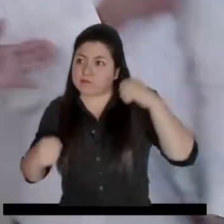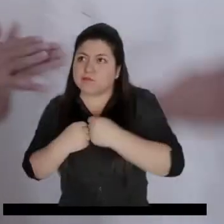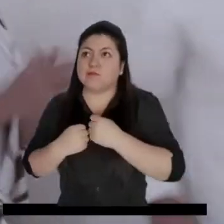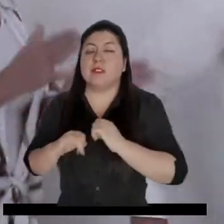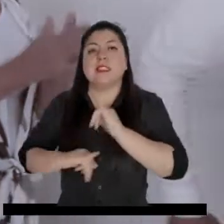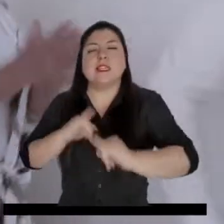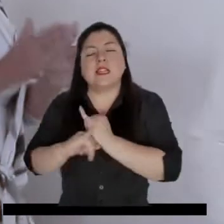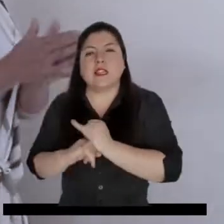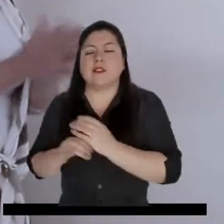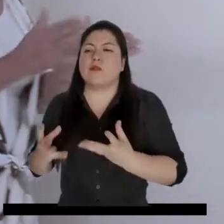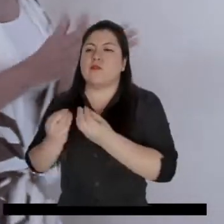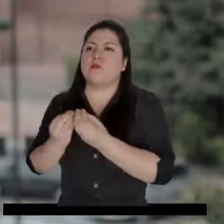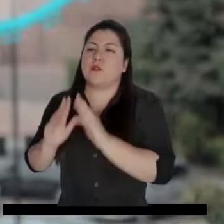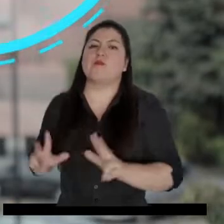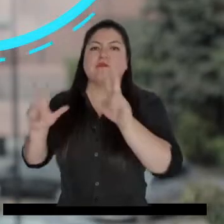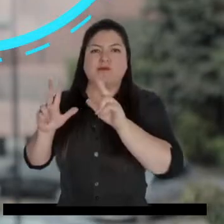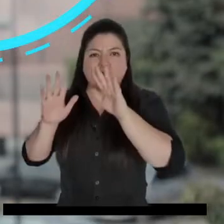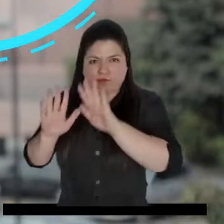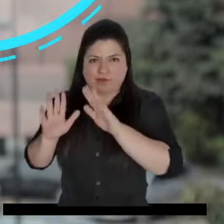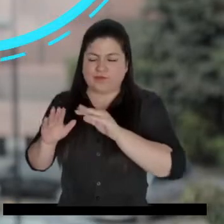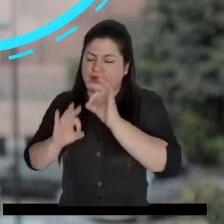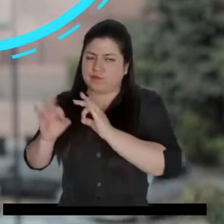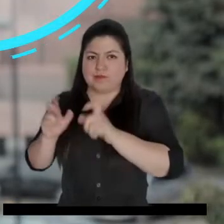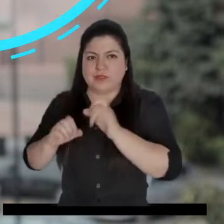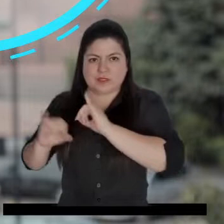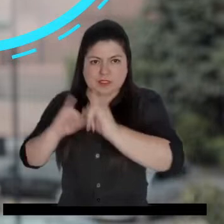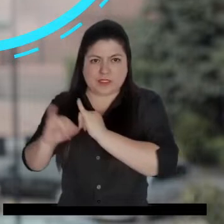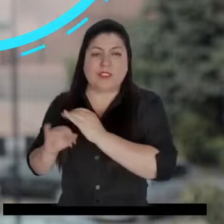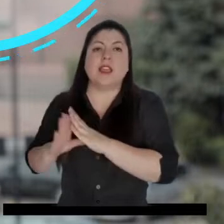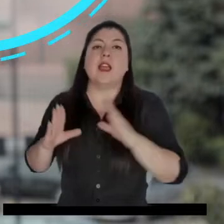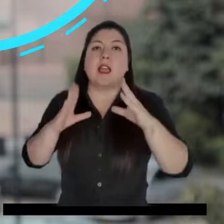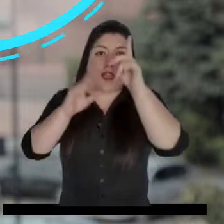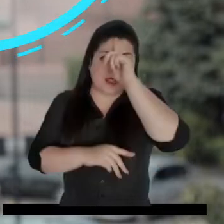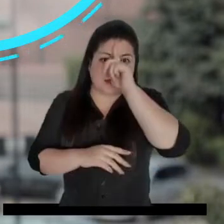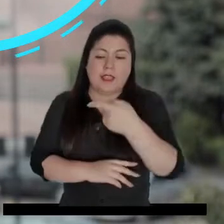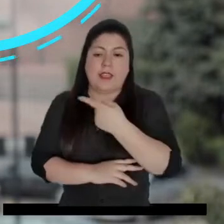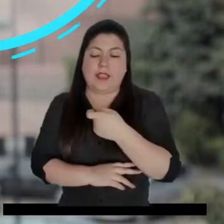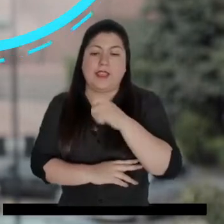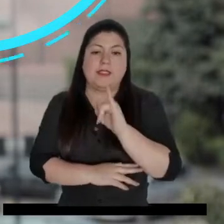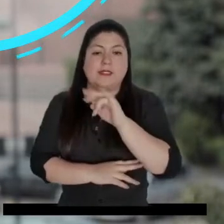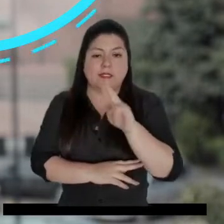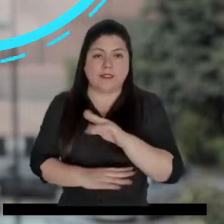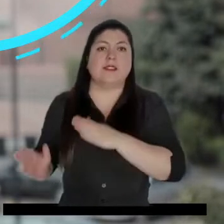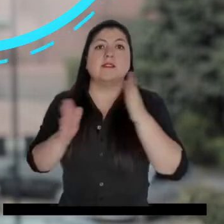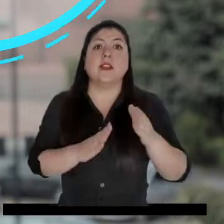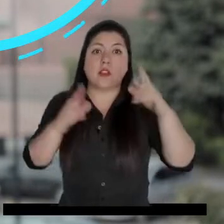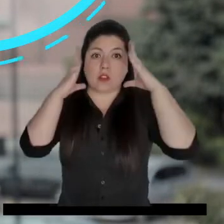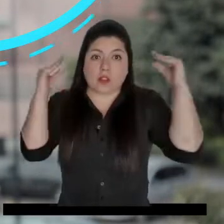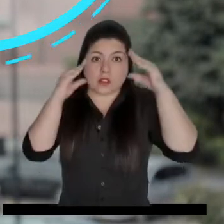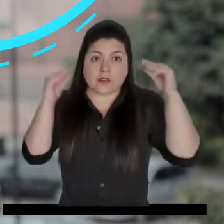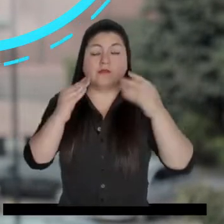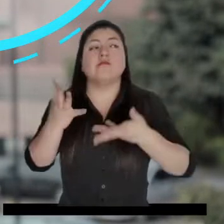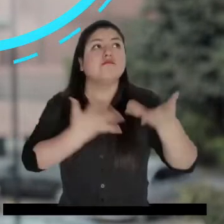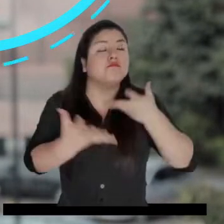entendimiento con agentes de cooperación internacional como el Alto Comisionado de Naciones Unidas para los Refugiados, la Agencia de Cooperación Alemana GIZ y el Instituto